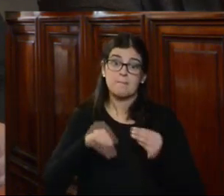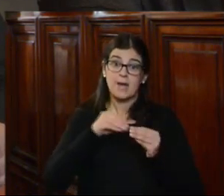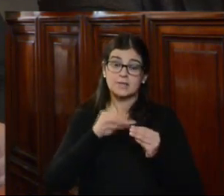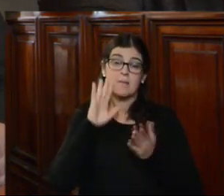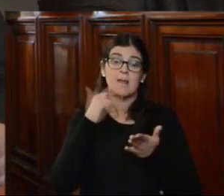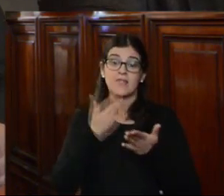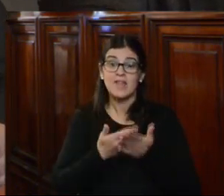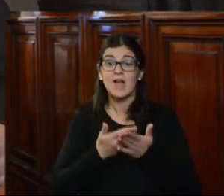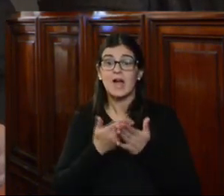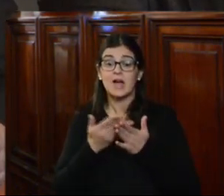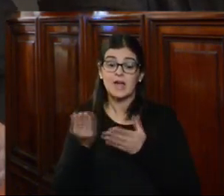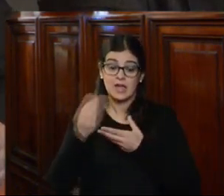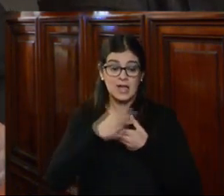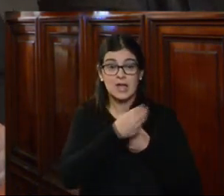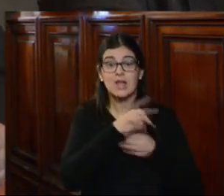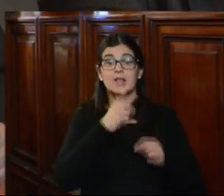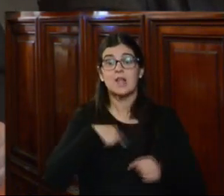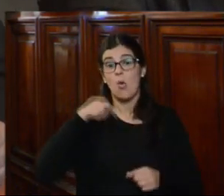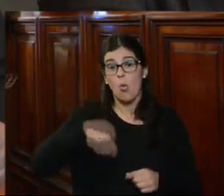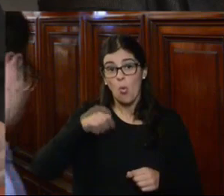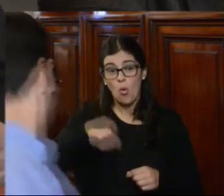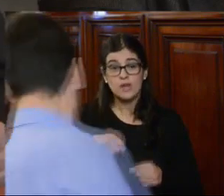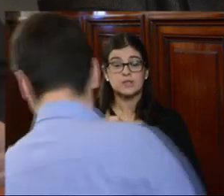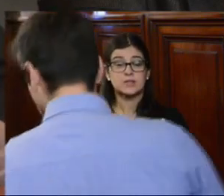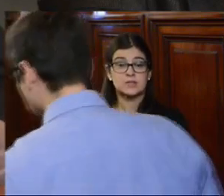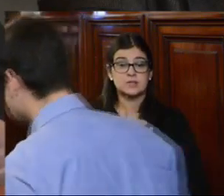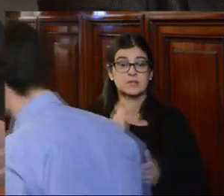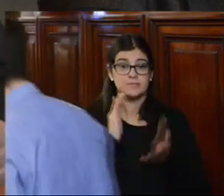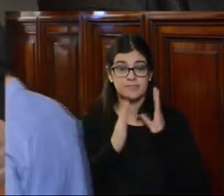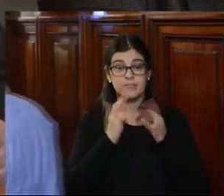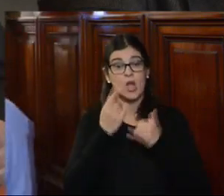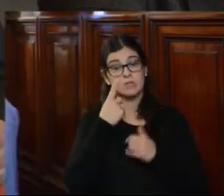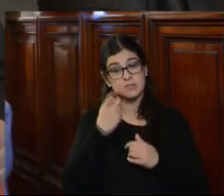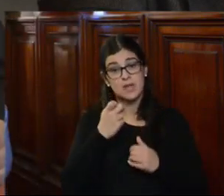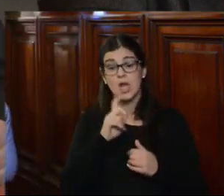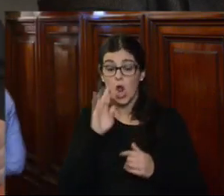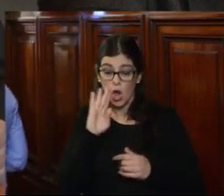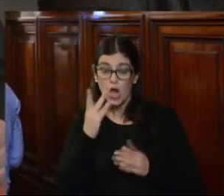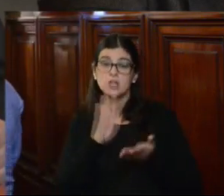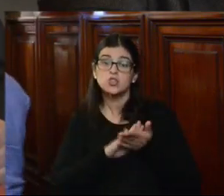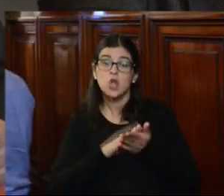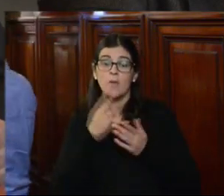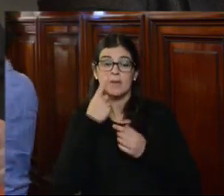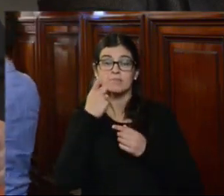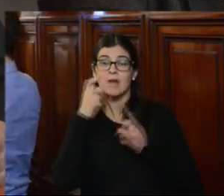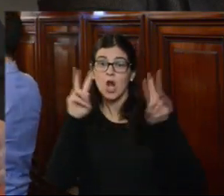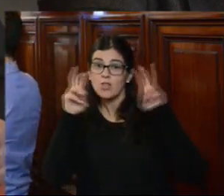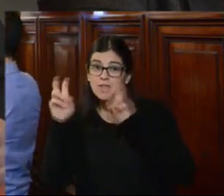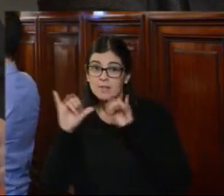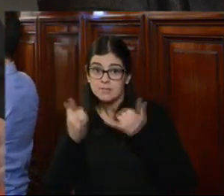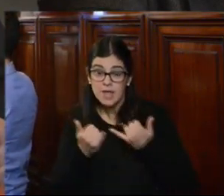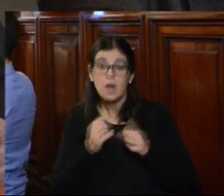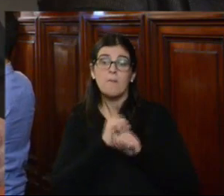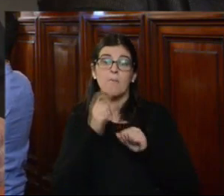las intervenciones de jueces y magistrados que no tengan en cuenta o desconozcan las materias identificadas, pueden